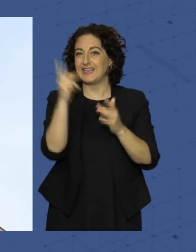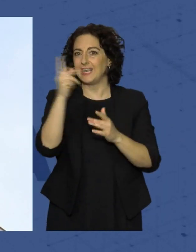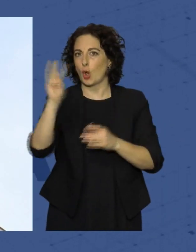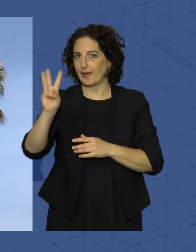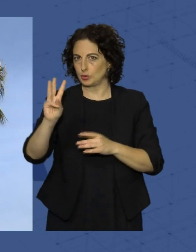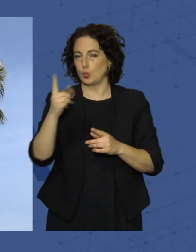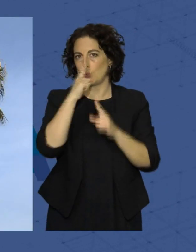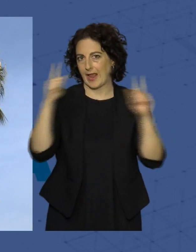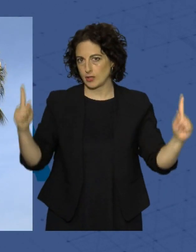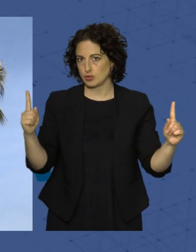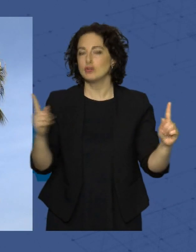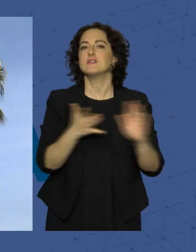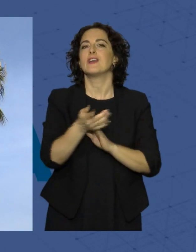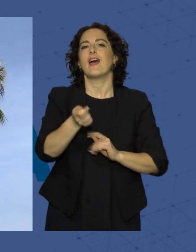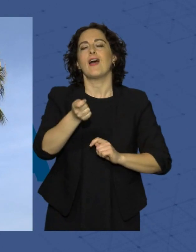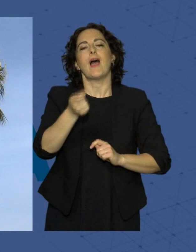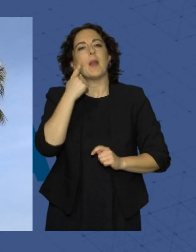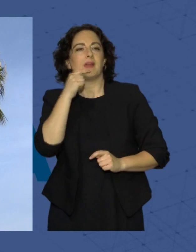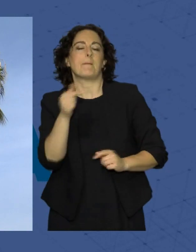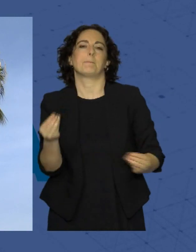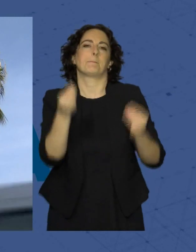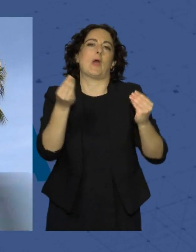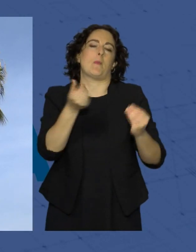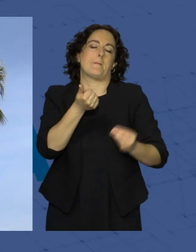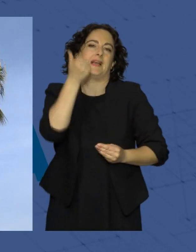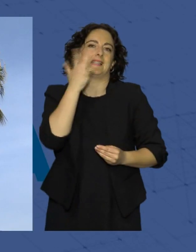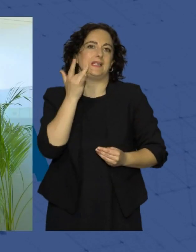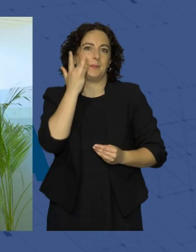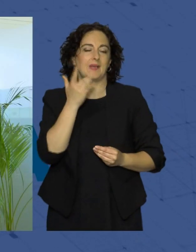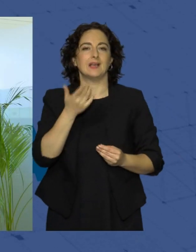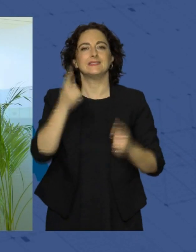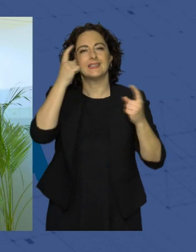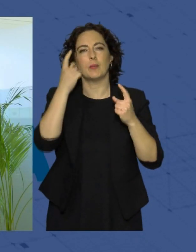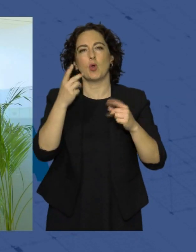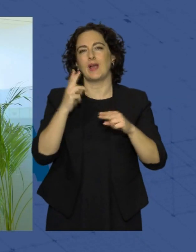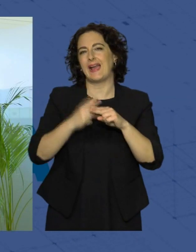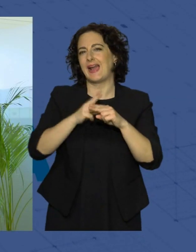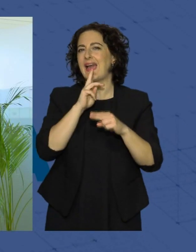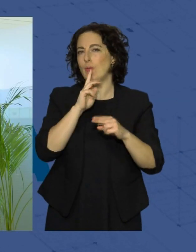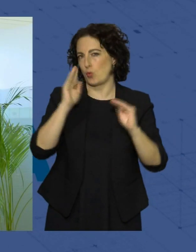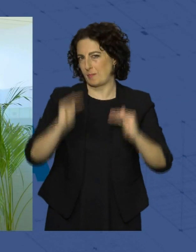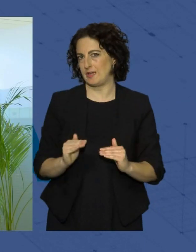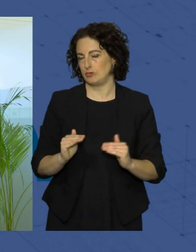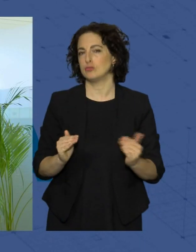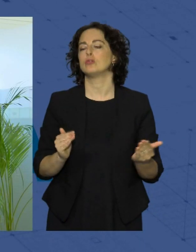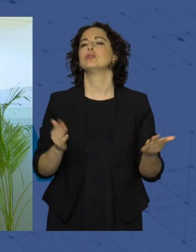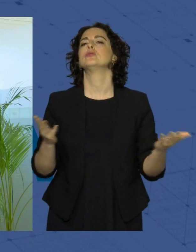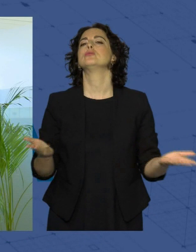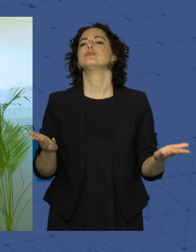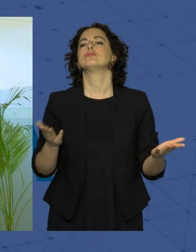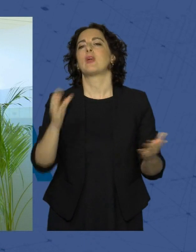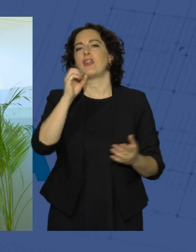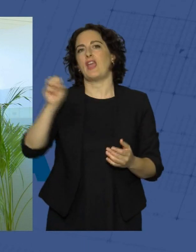y harán de Almería una ciudad más limpia. Seguimos descarbonizando nuestra ciudad, seguimos limpiando de CO2 de Almería